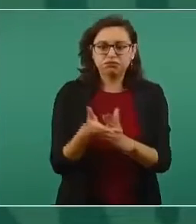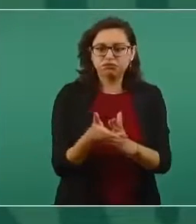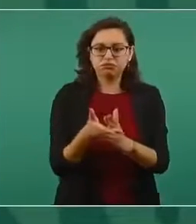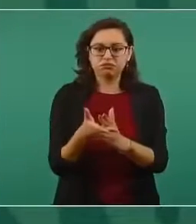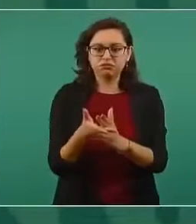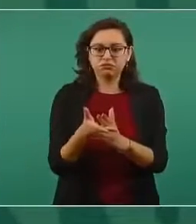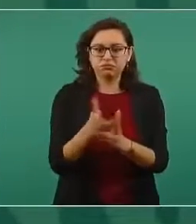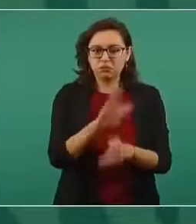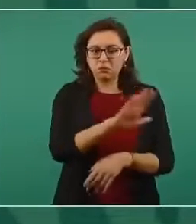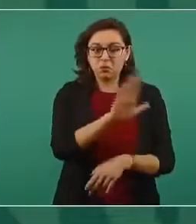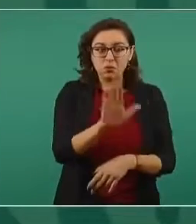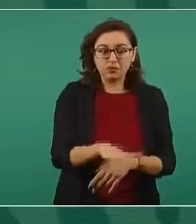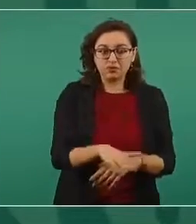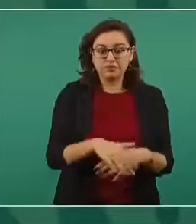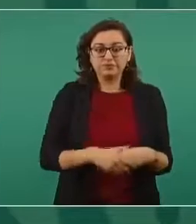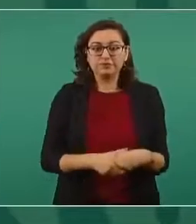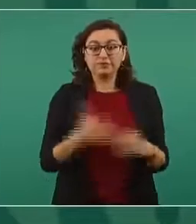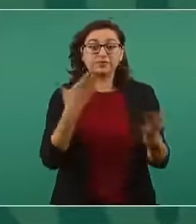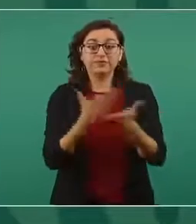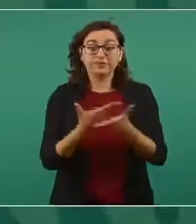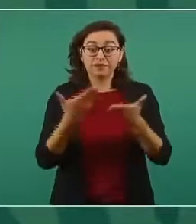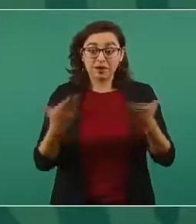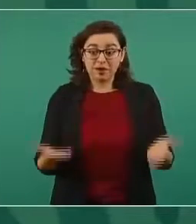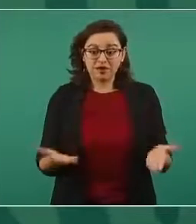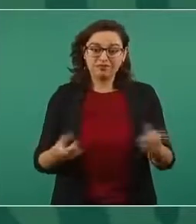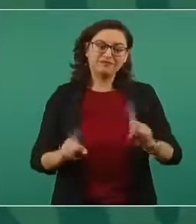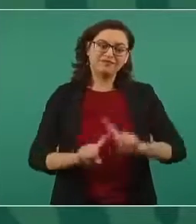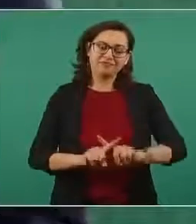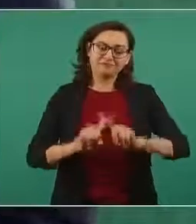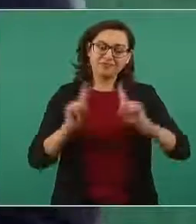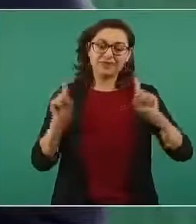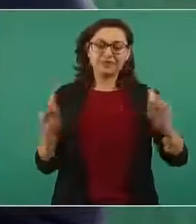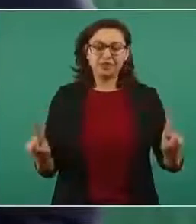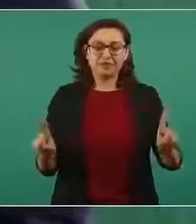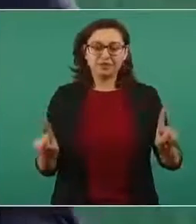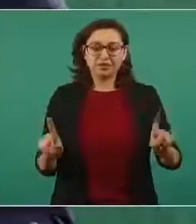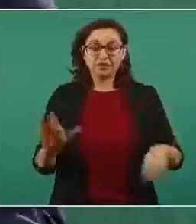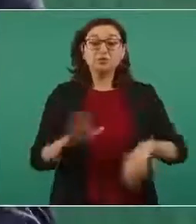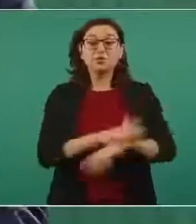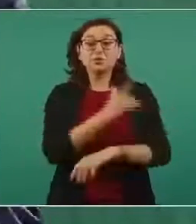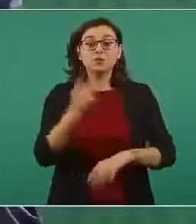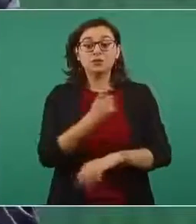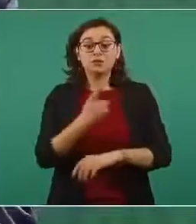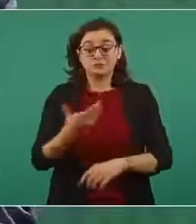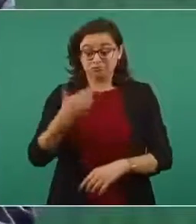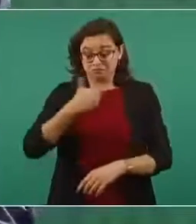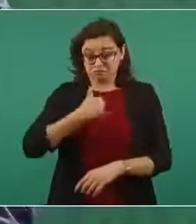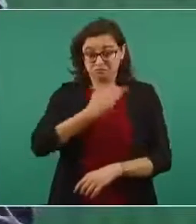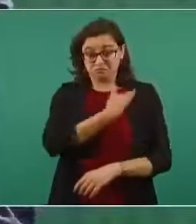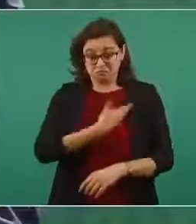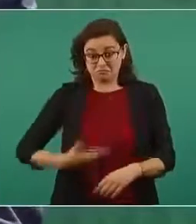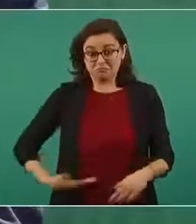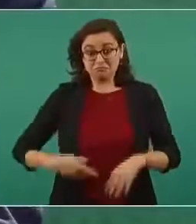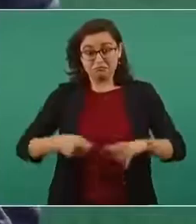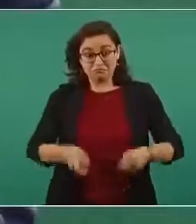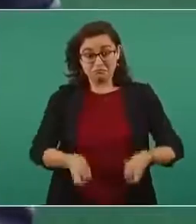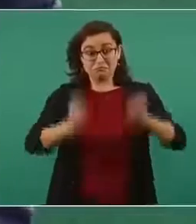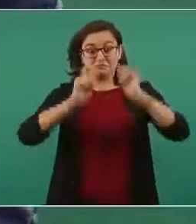Ahora es distinto. El movimiento que yo represento tiene